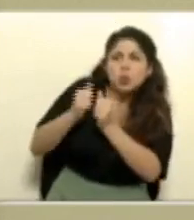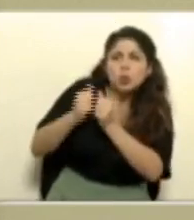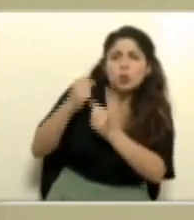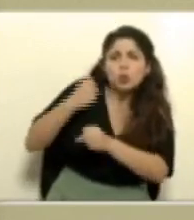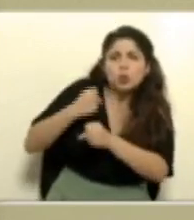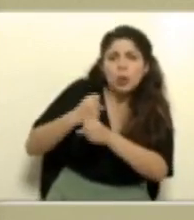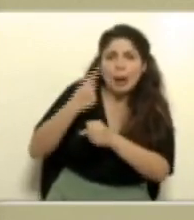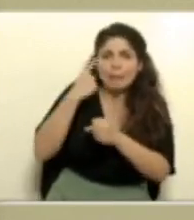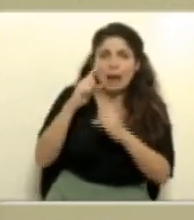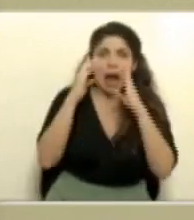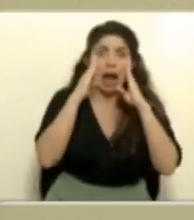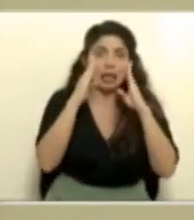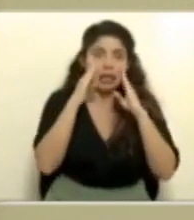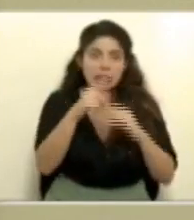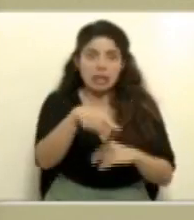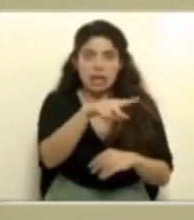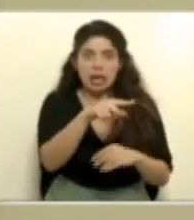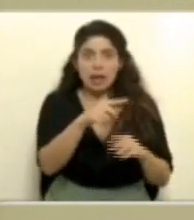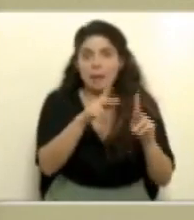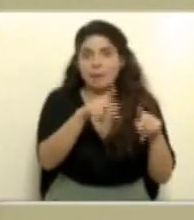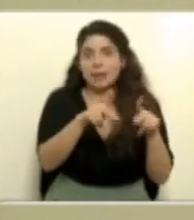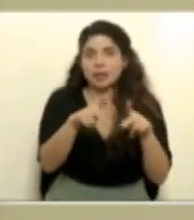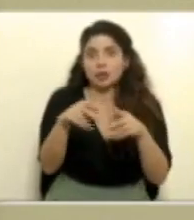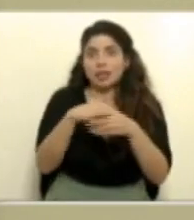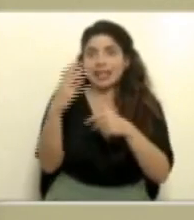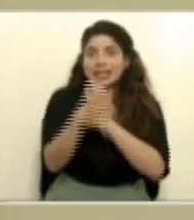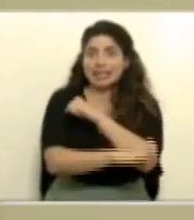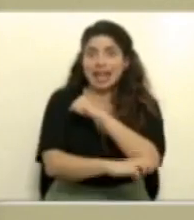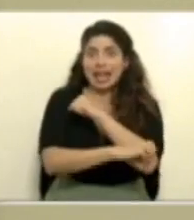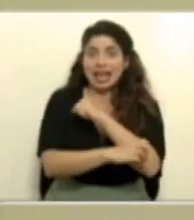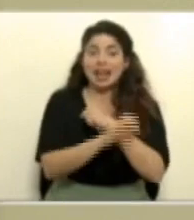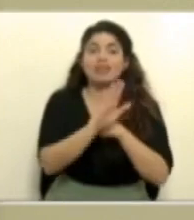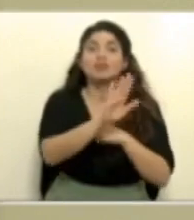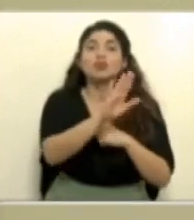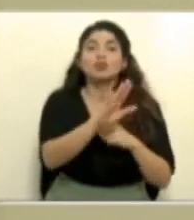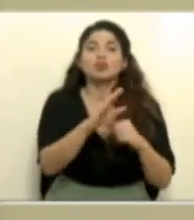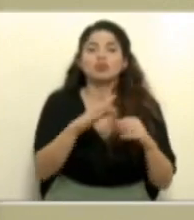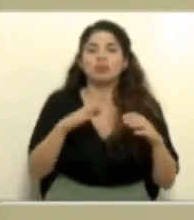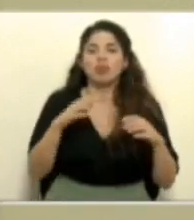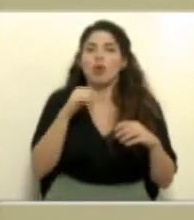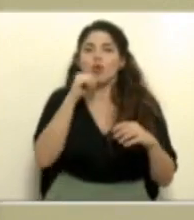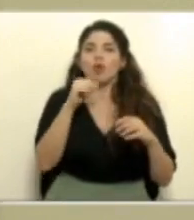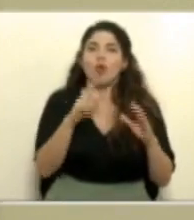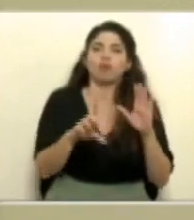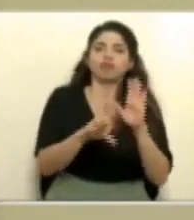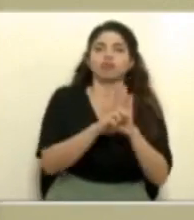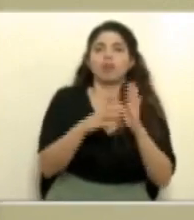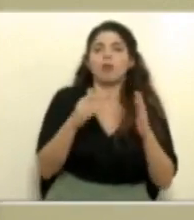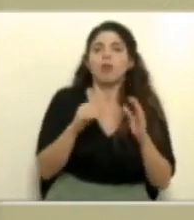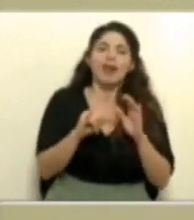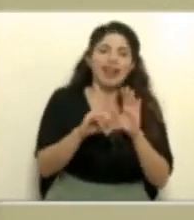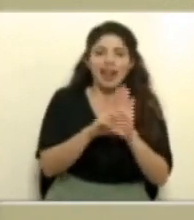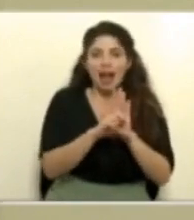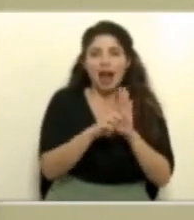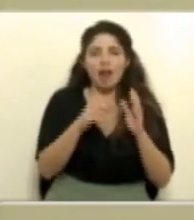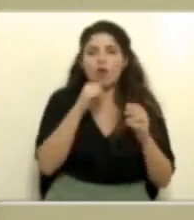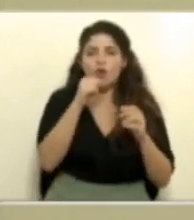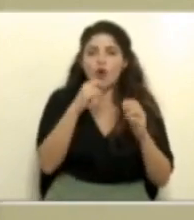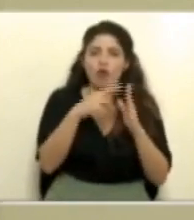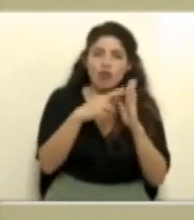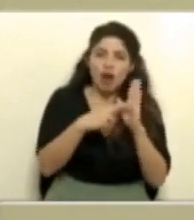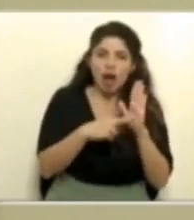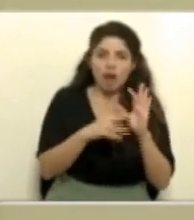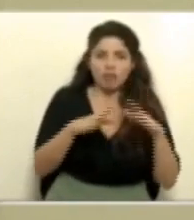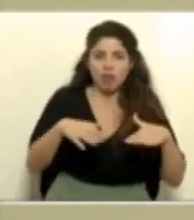cubrir también a la población extranjera que no tiene una condición de regularidad en nuestro país.